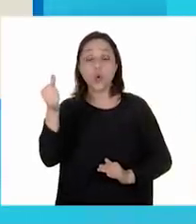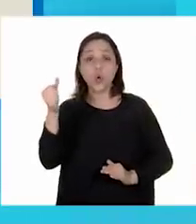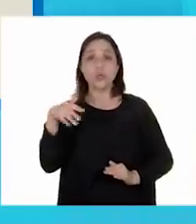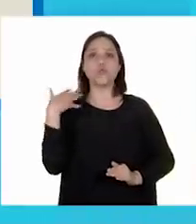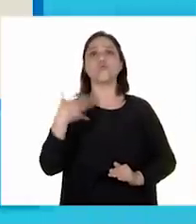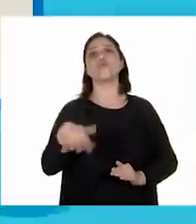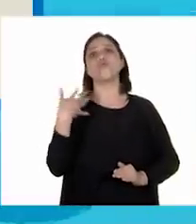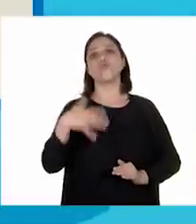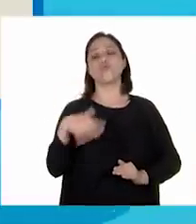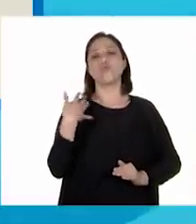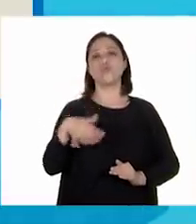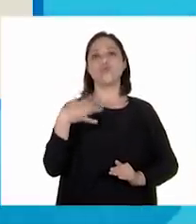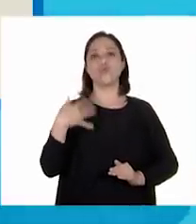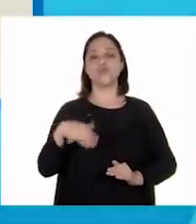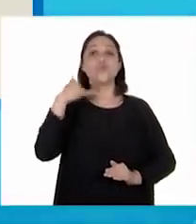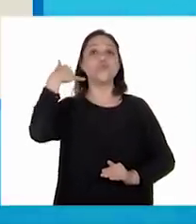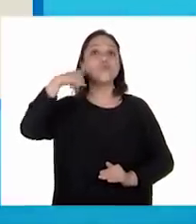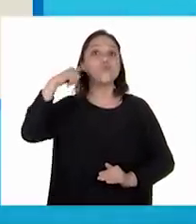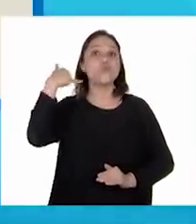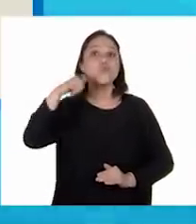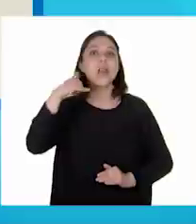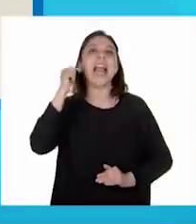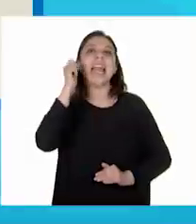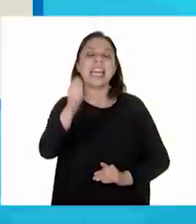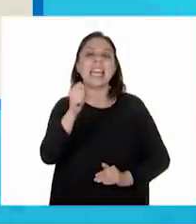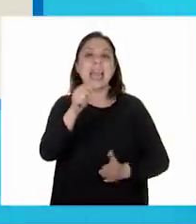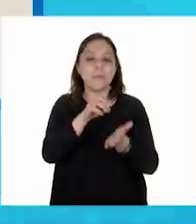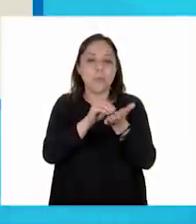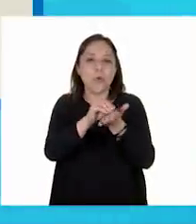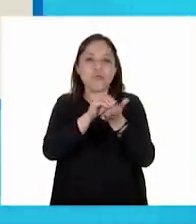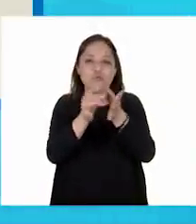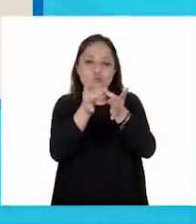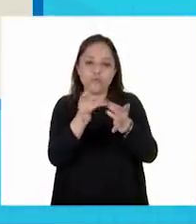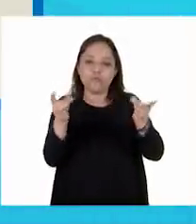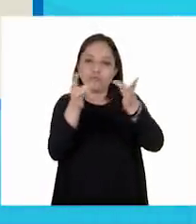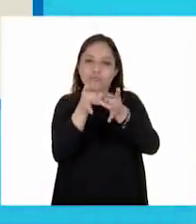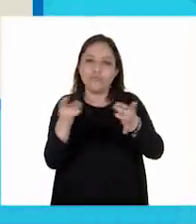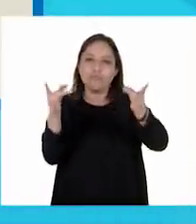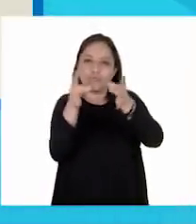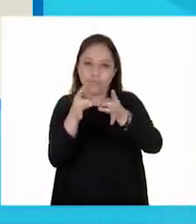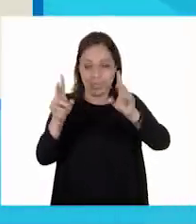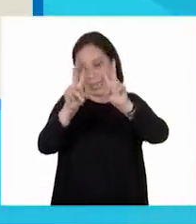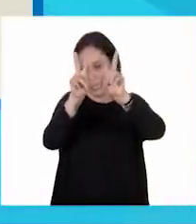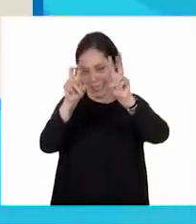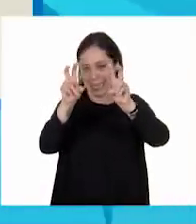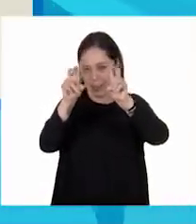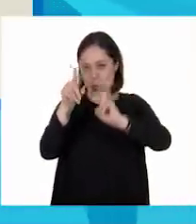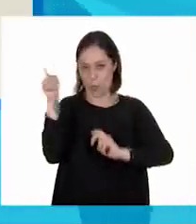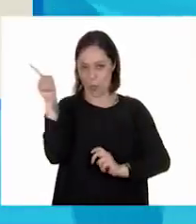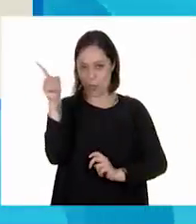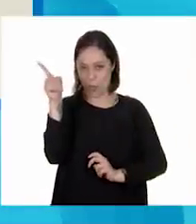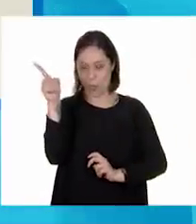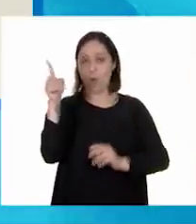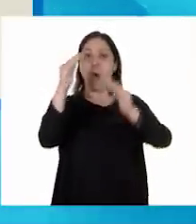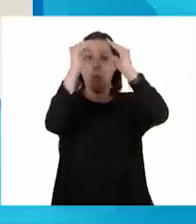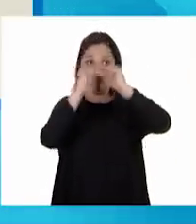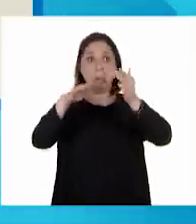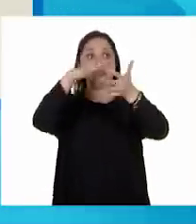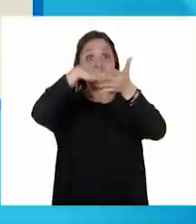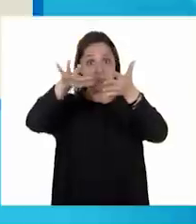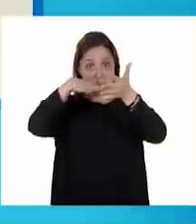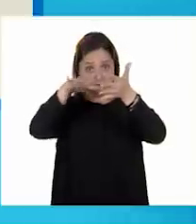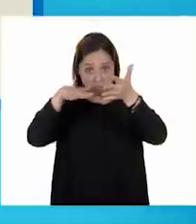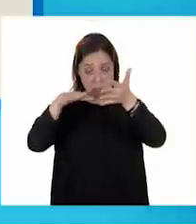continuamos con la cocina yucateca y es Cochinita Pibil, el título. Excelente. Aquí está el texto. El texto. Y también tiene las